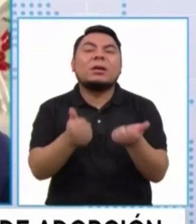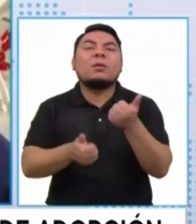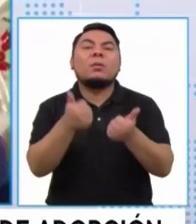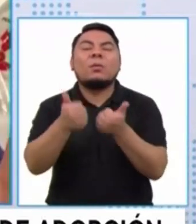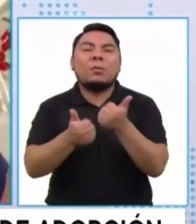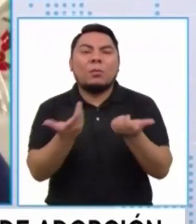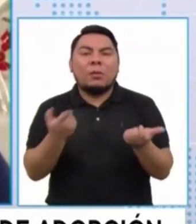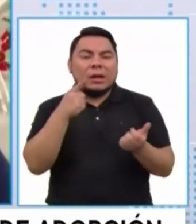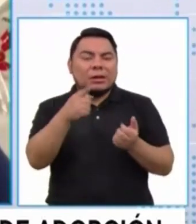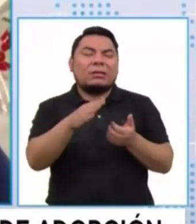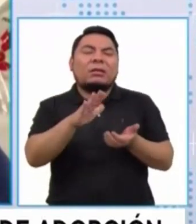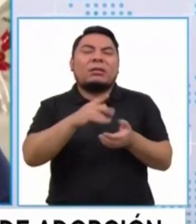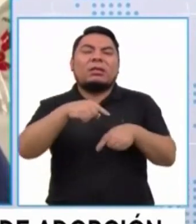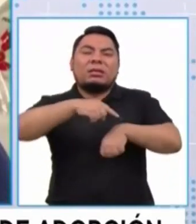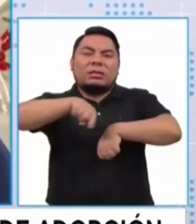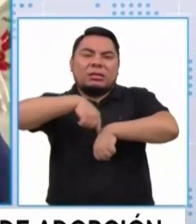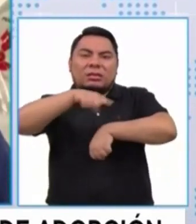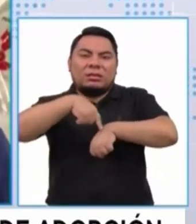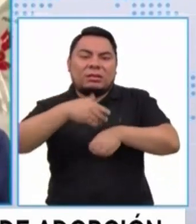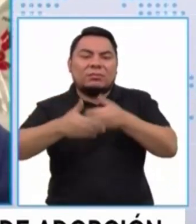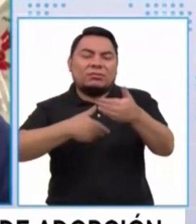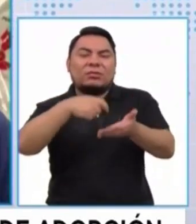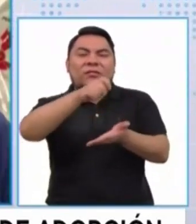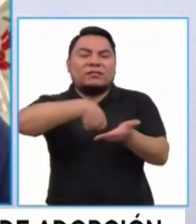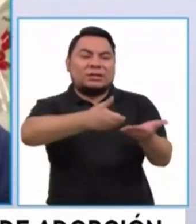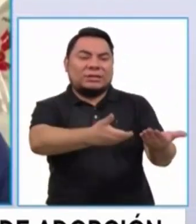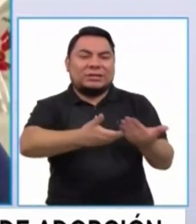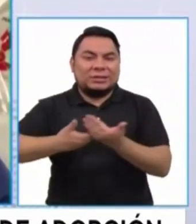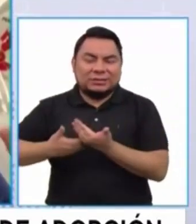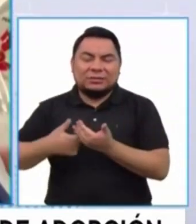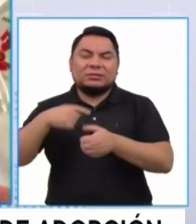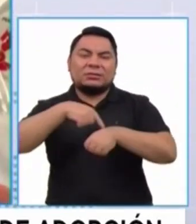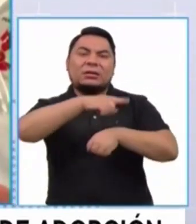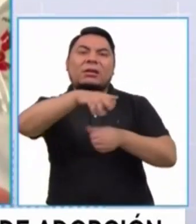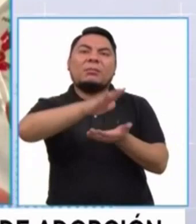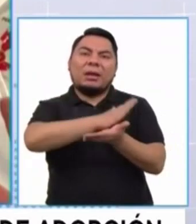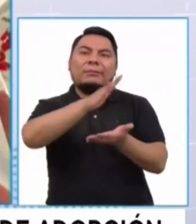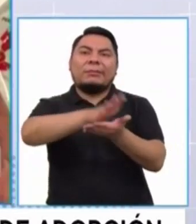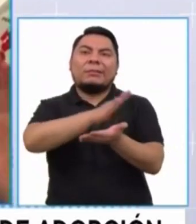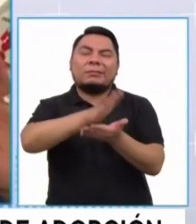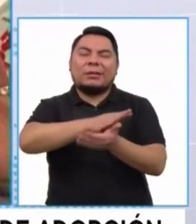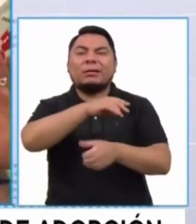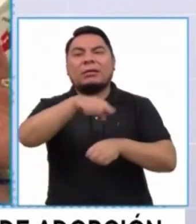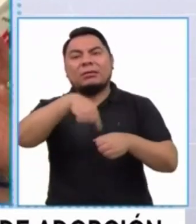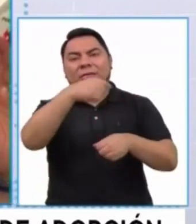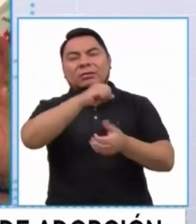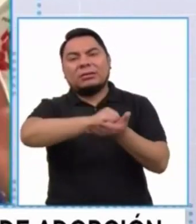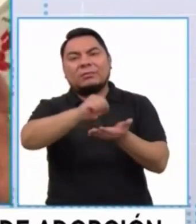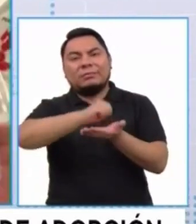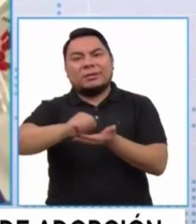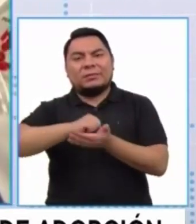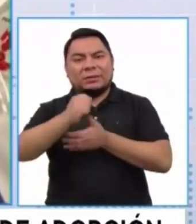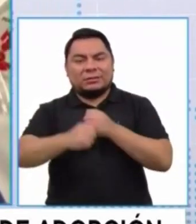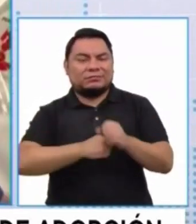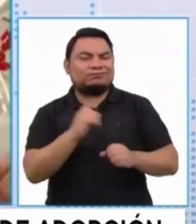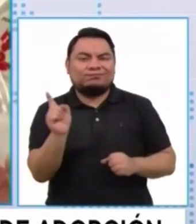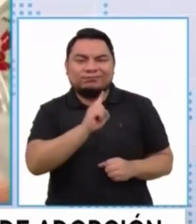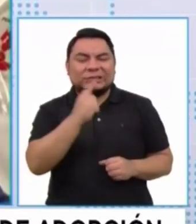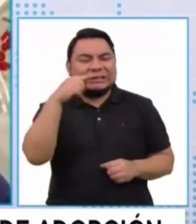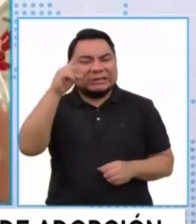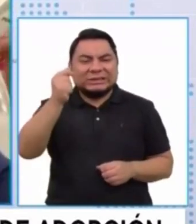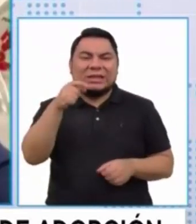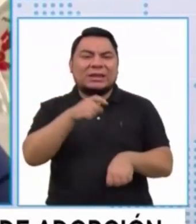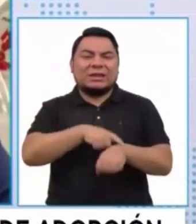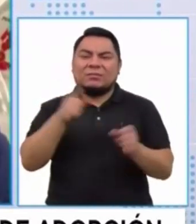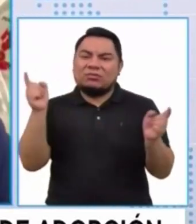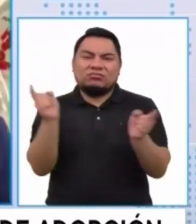cuellos de botella en el proceso de adopción. Entonces, yo todavía estoy esperando que los profesionales nos